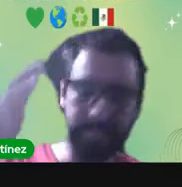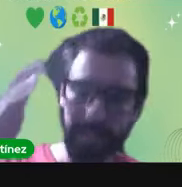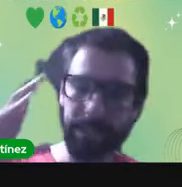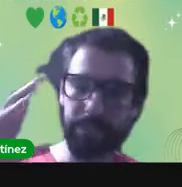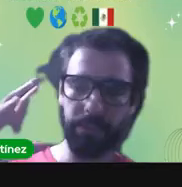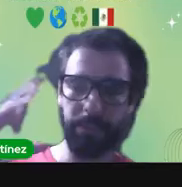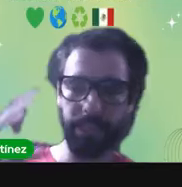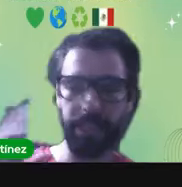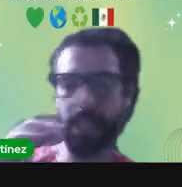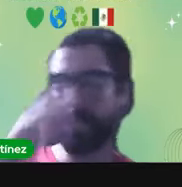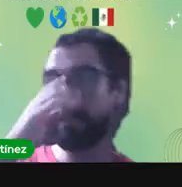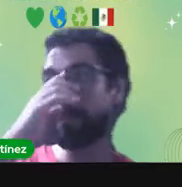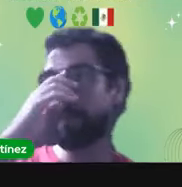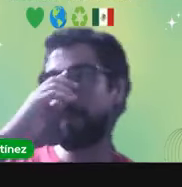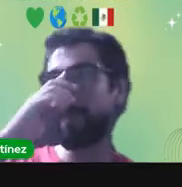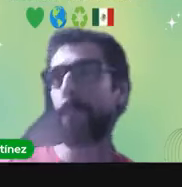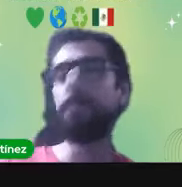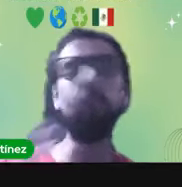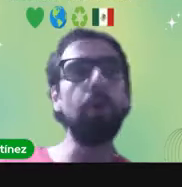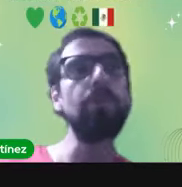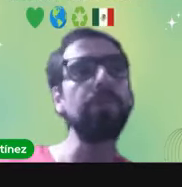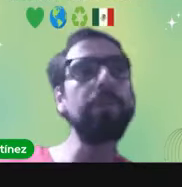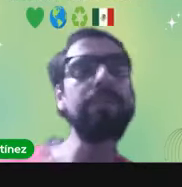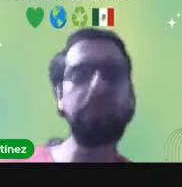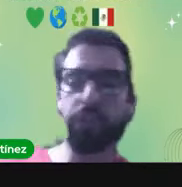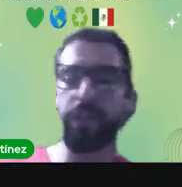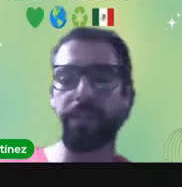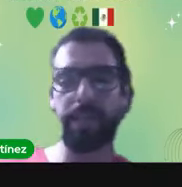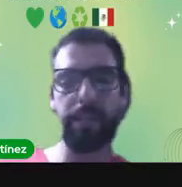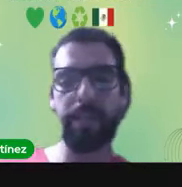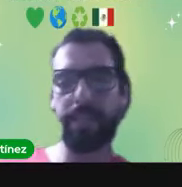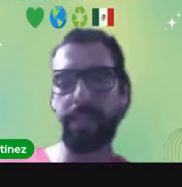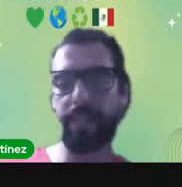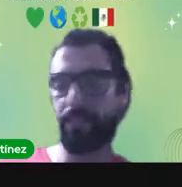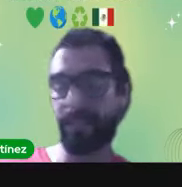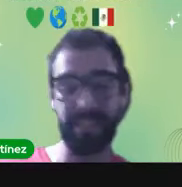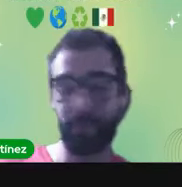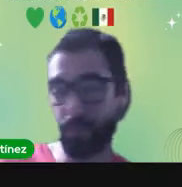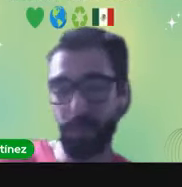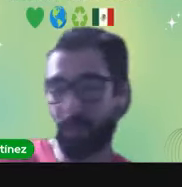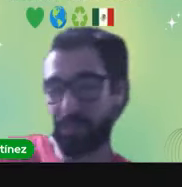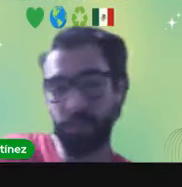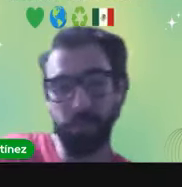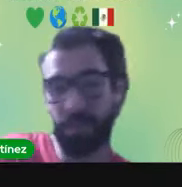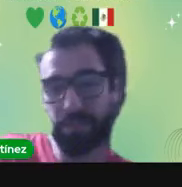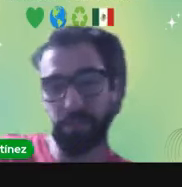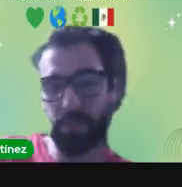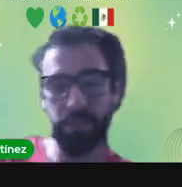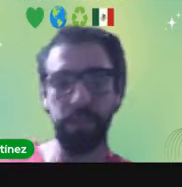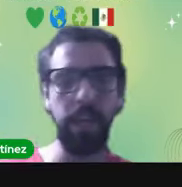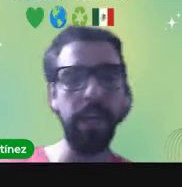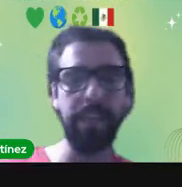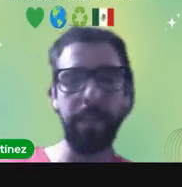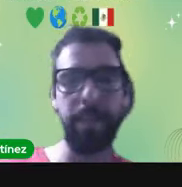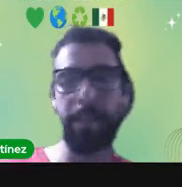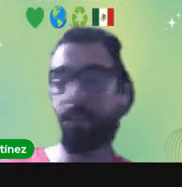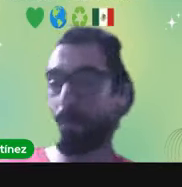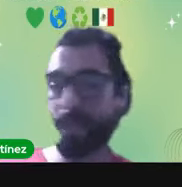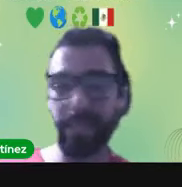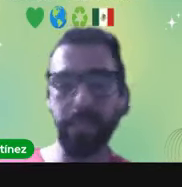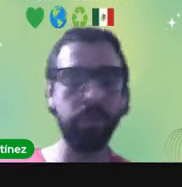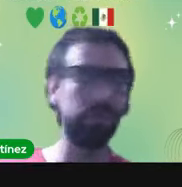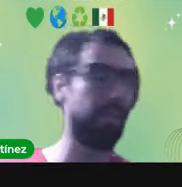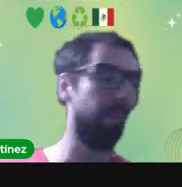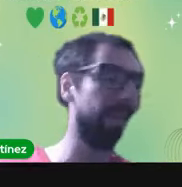la perspectiva ambiental es no, no se menciona deliberadamente más que creo que una ocasión máximo dos el tema medio